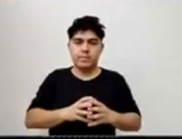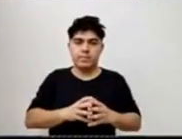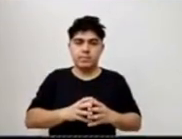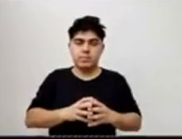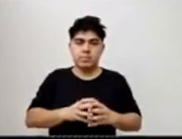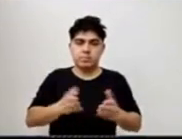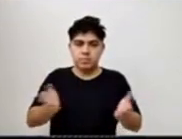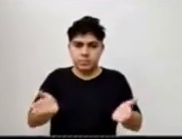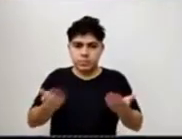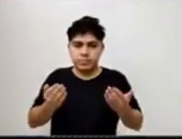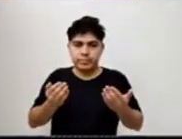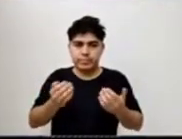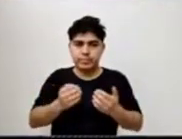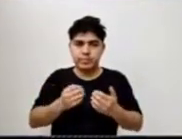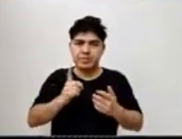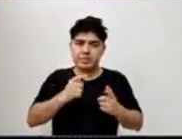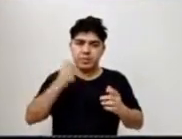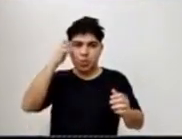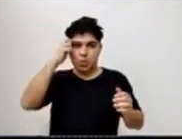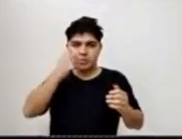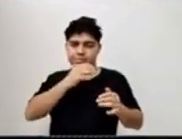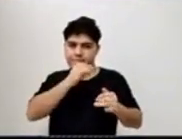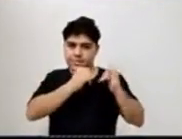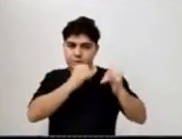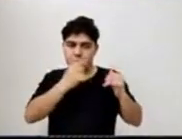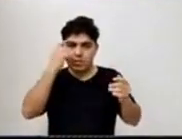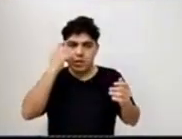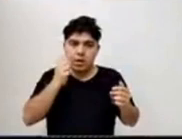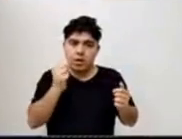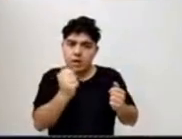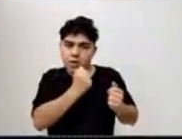Me uno a las palabras de los concejales que esto tiene que seguir.